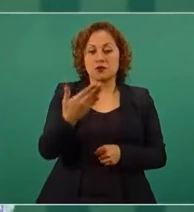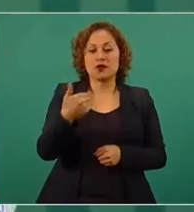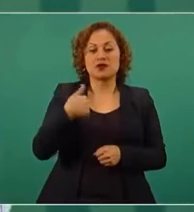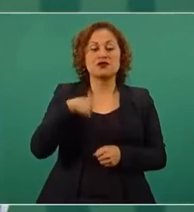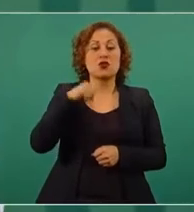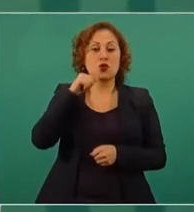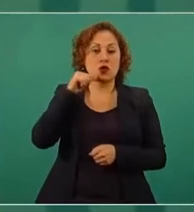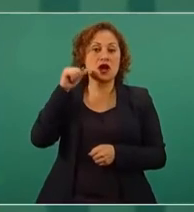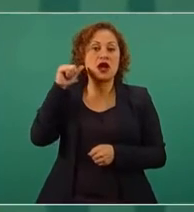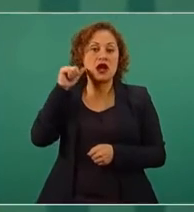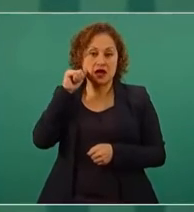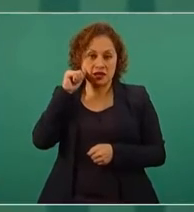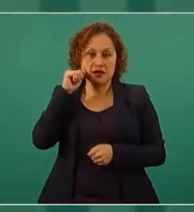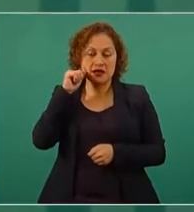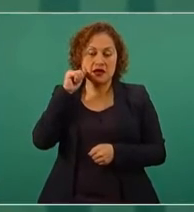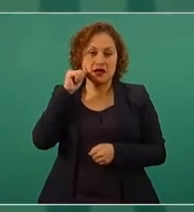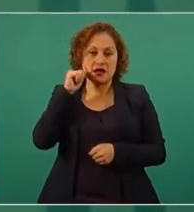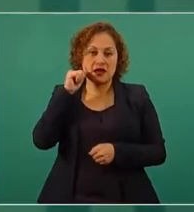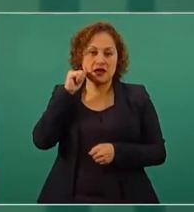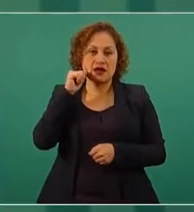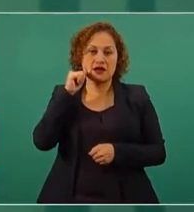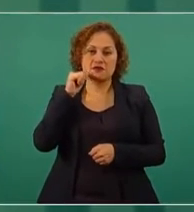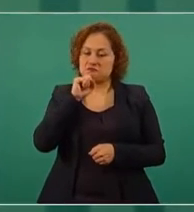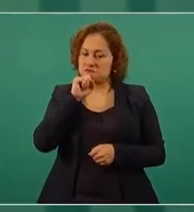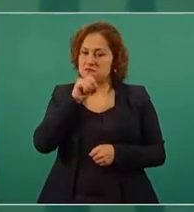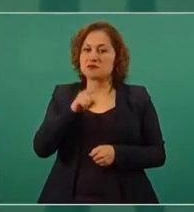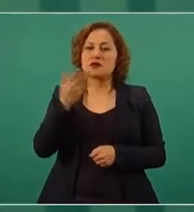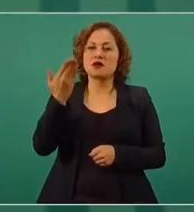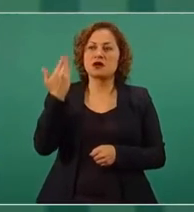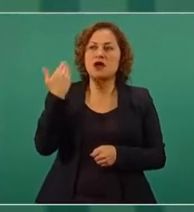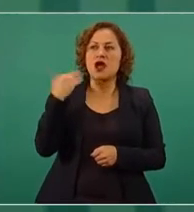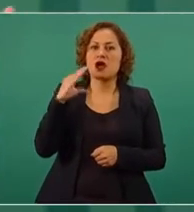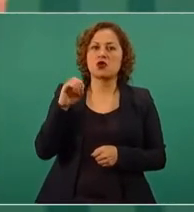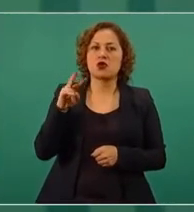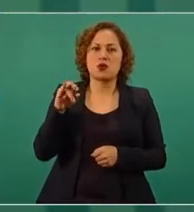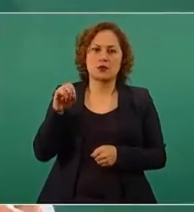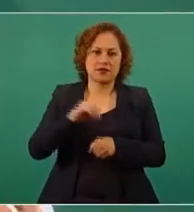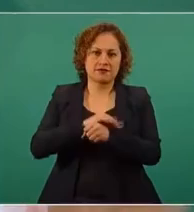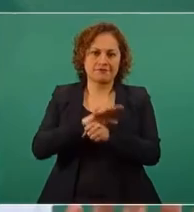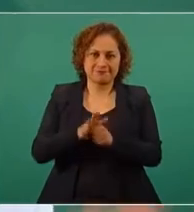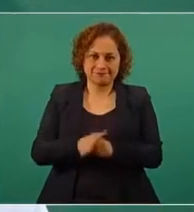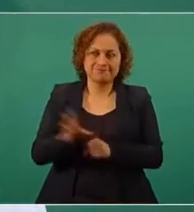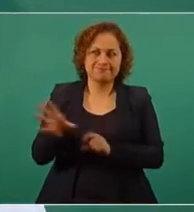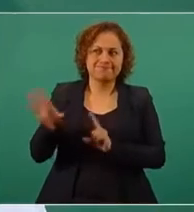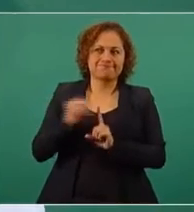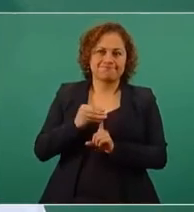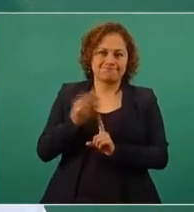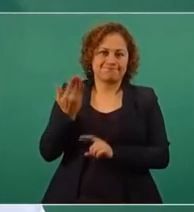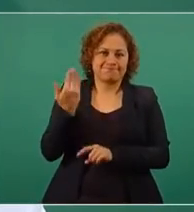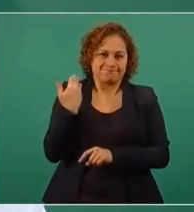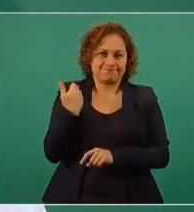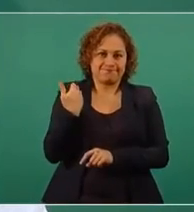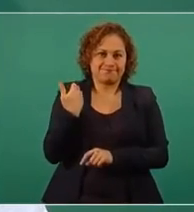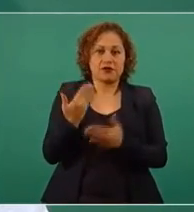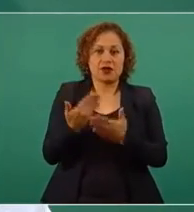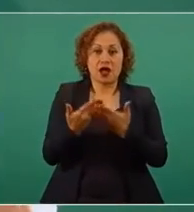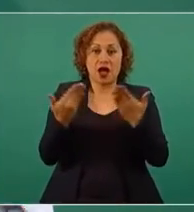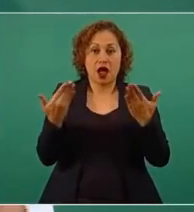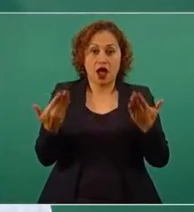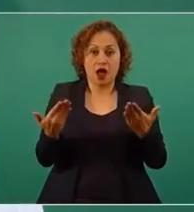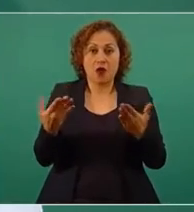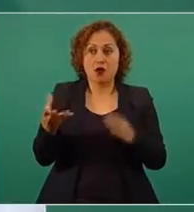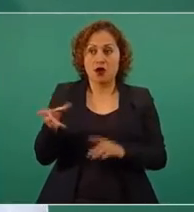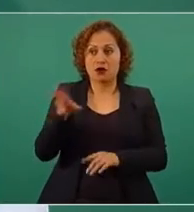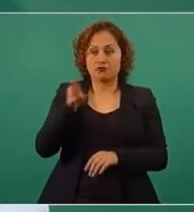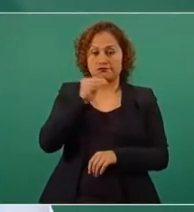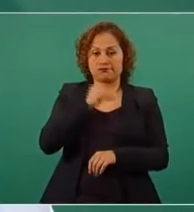COVID en febrero, en la tercera semana, cerca del día de mi cumpleaños, y hoy tengo una catarro común. Aquí